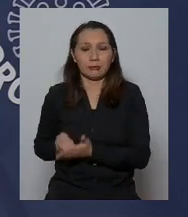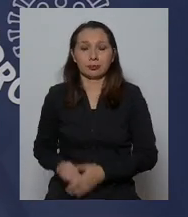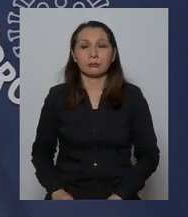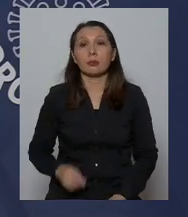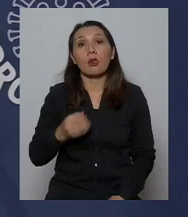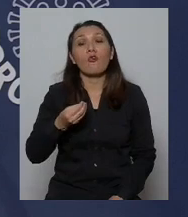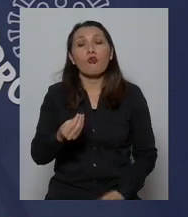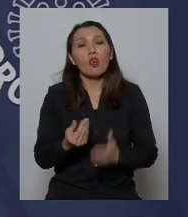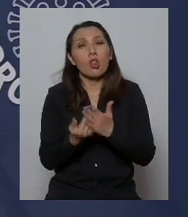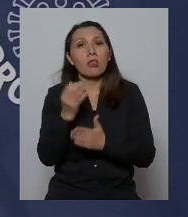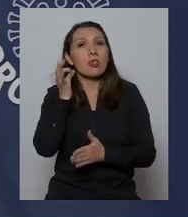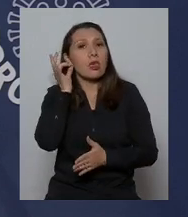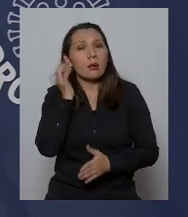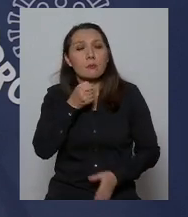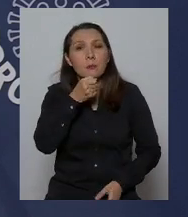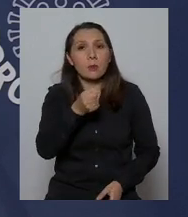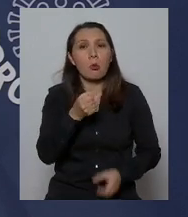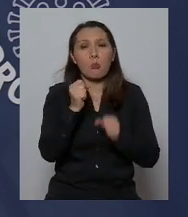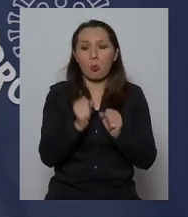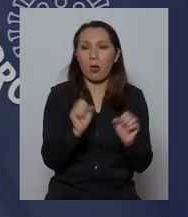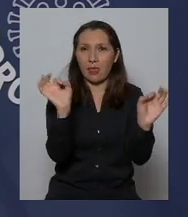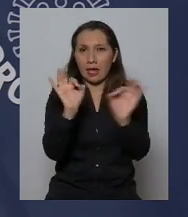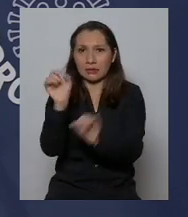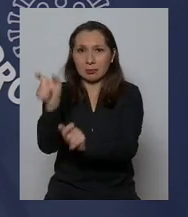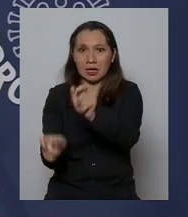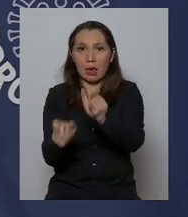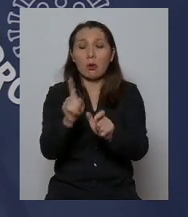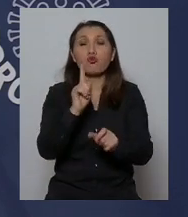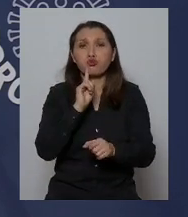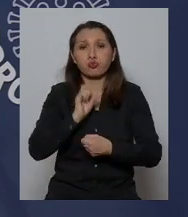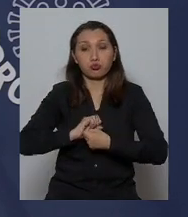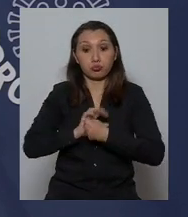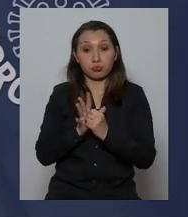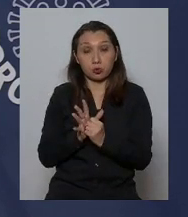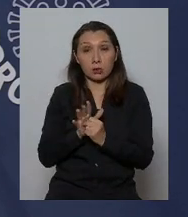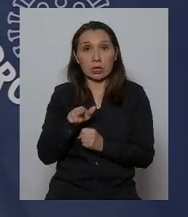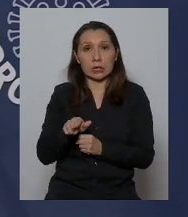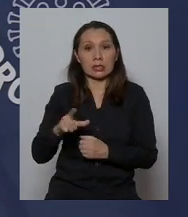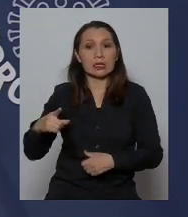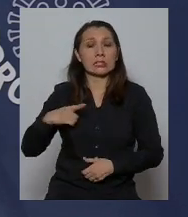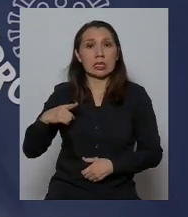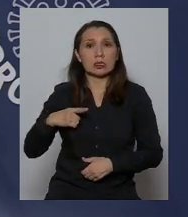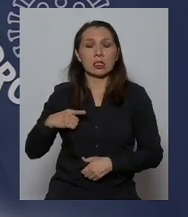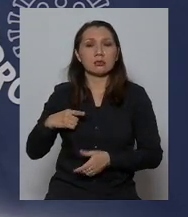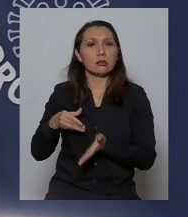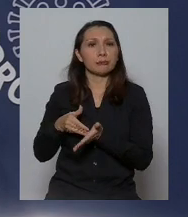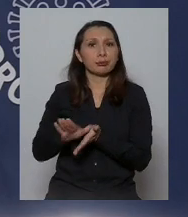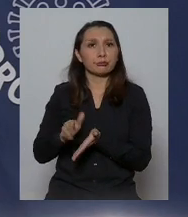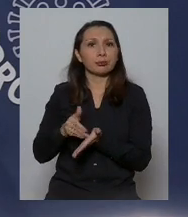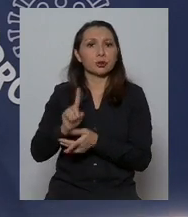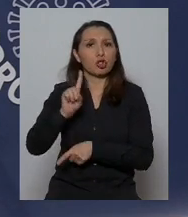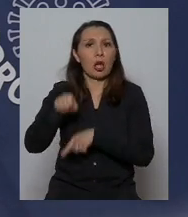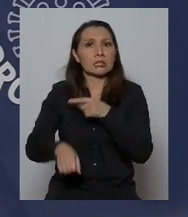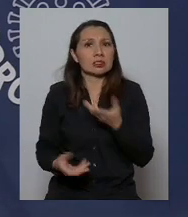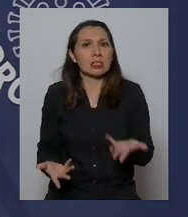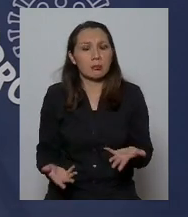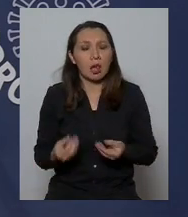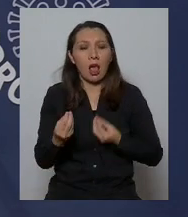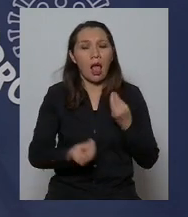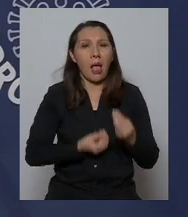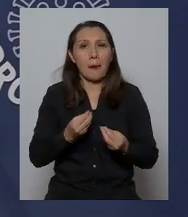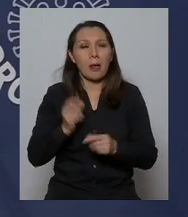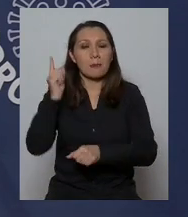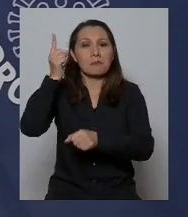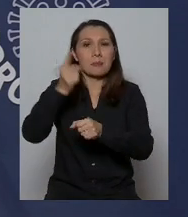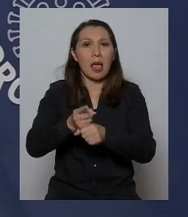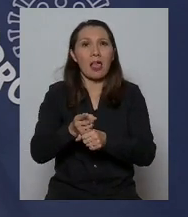preguntar si es que se puede explicar a las personas que tienen COVID-19 y cuyas licencias han sido rechazadas en qué consiste lo